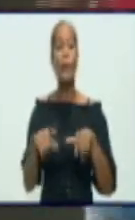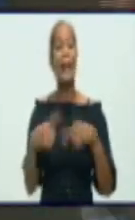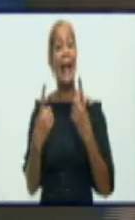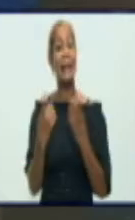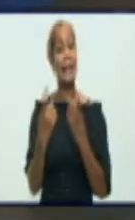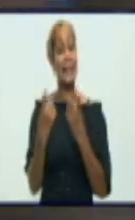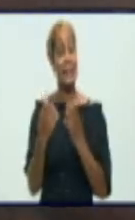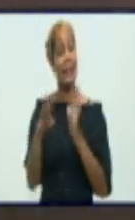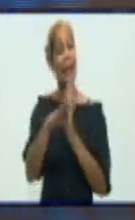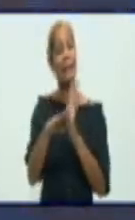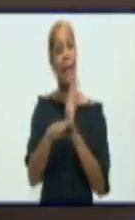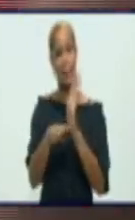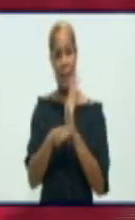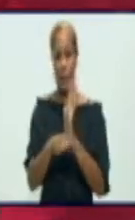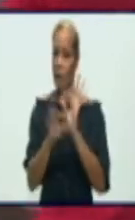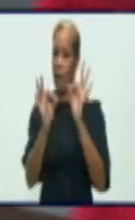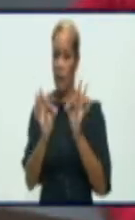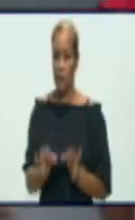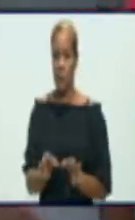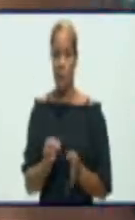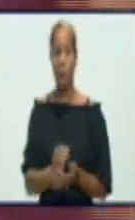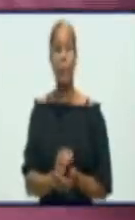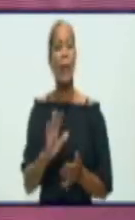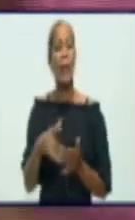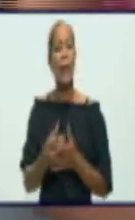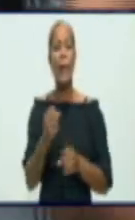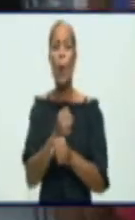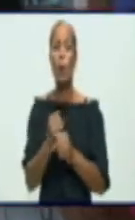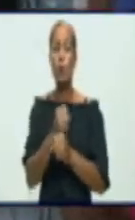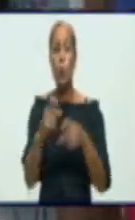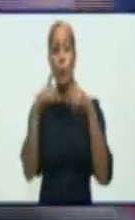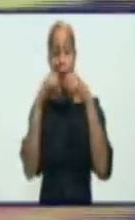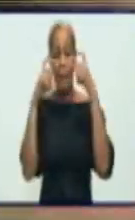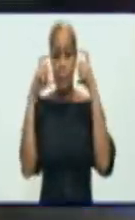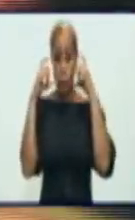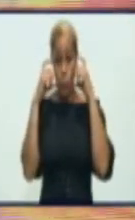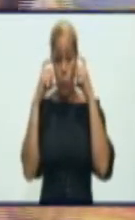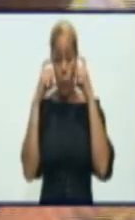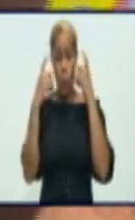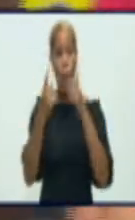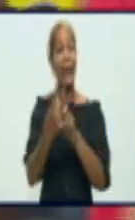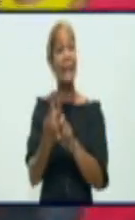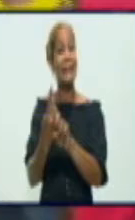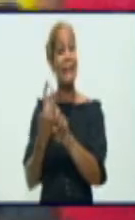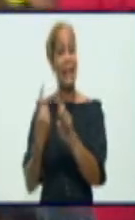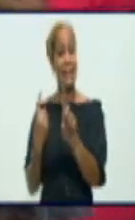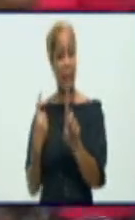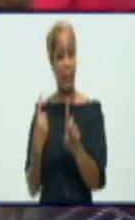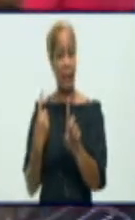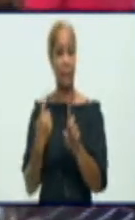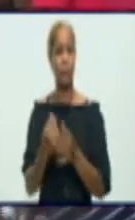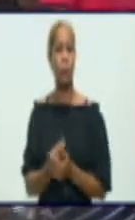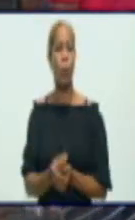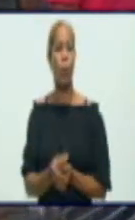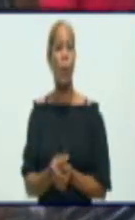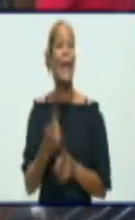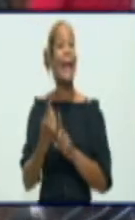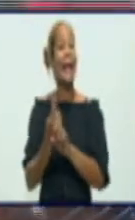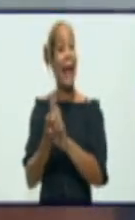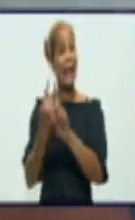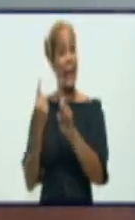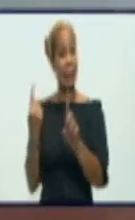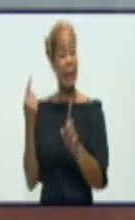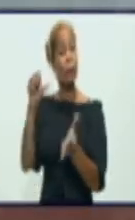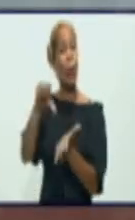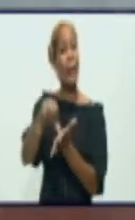preventivas. El uso del nasobuco, el distanciamiento, el aislamiento,